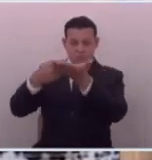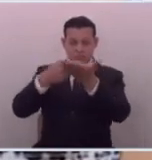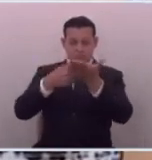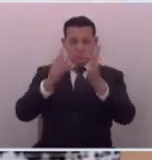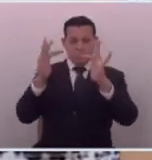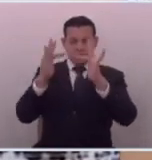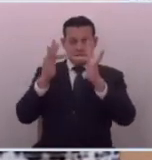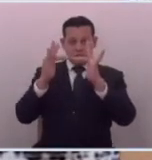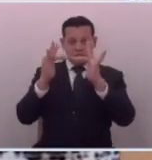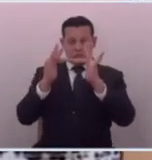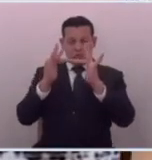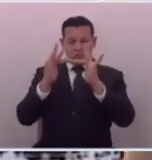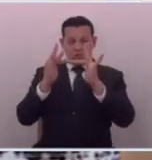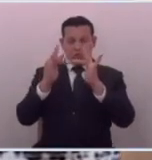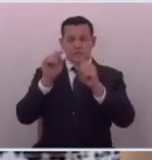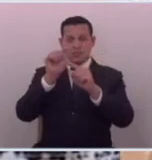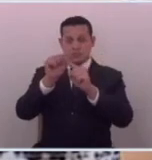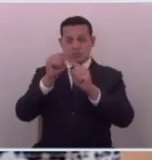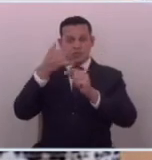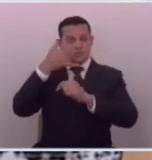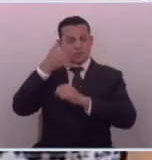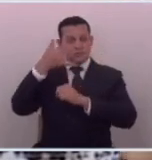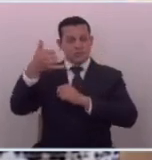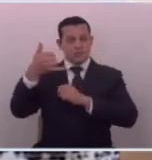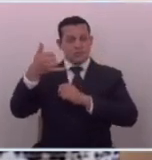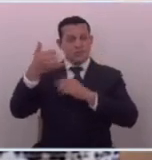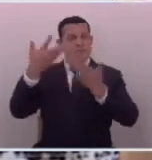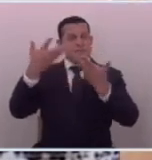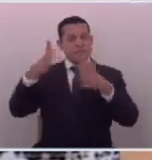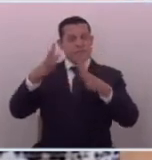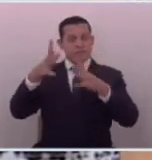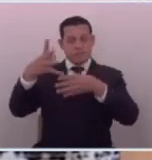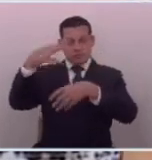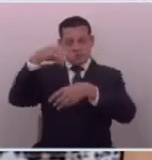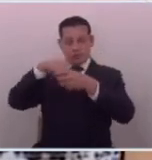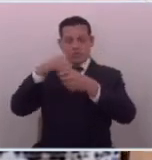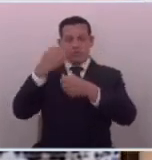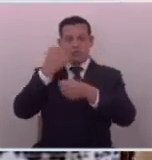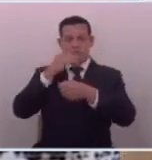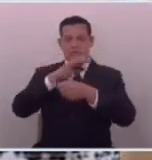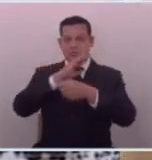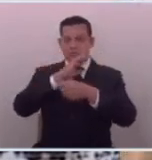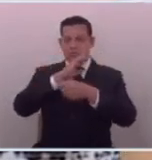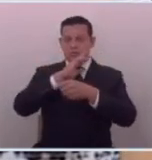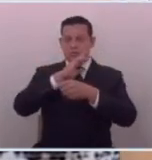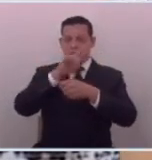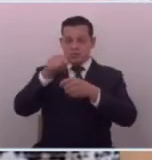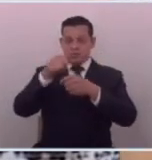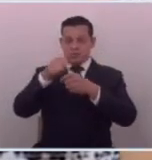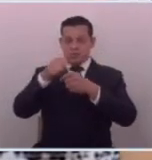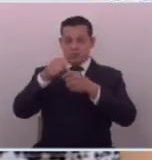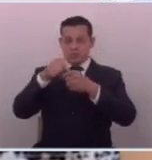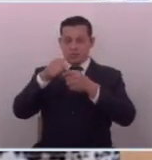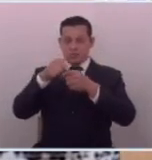detectaron que sus teléfonos celulares habían sido infectados con ese software espía